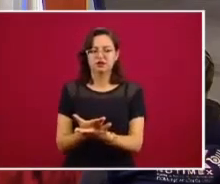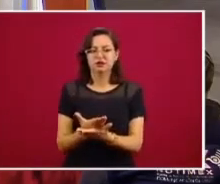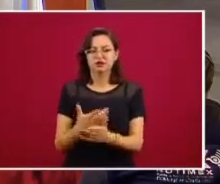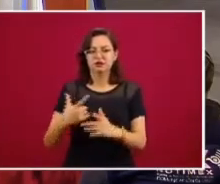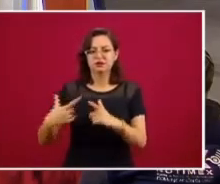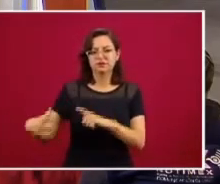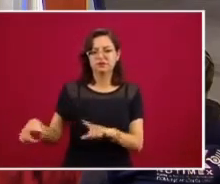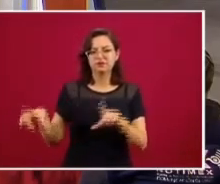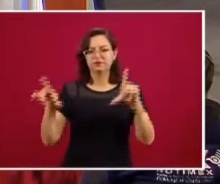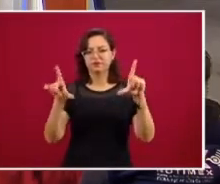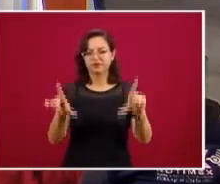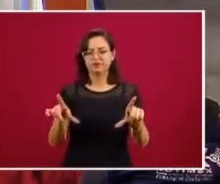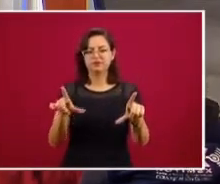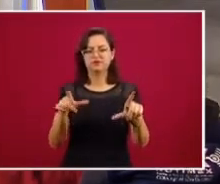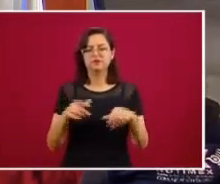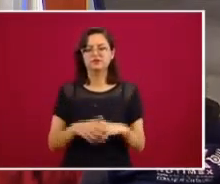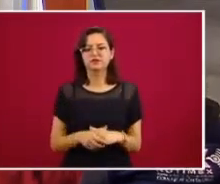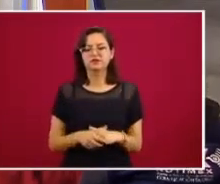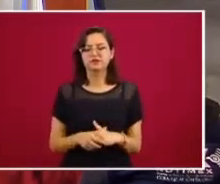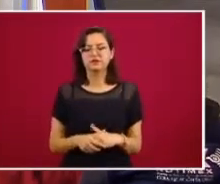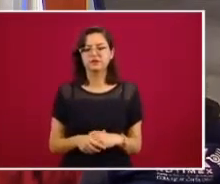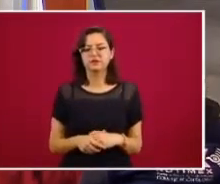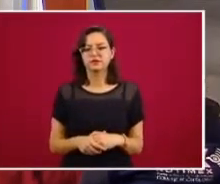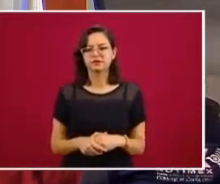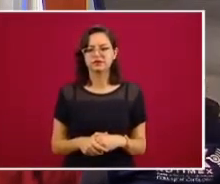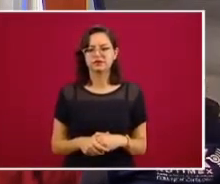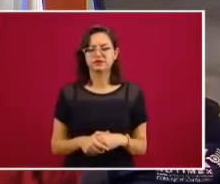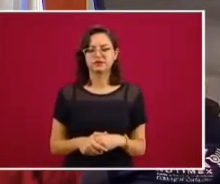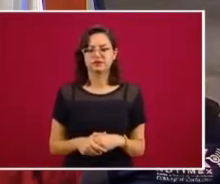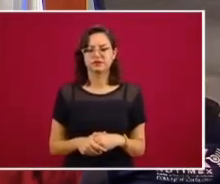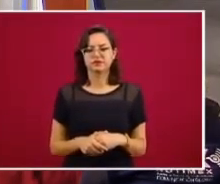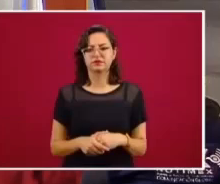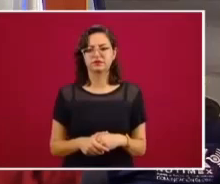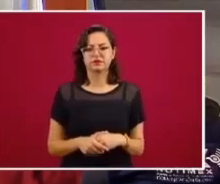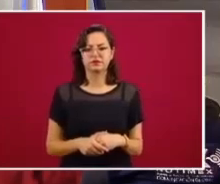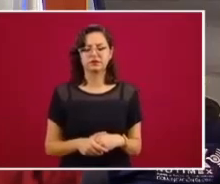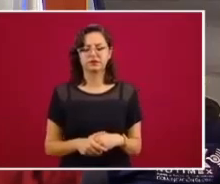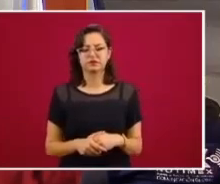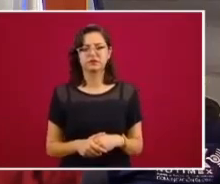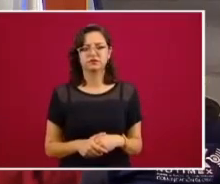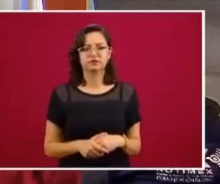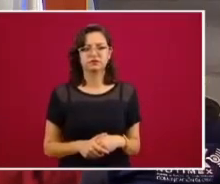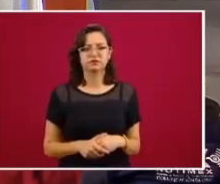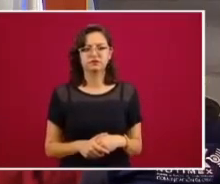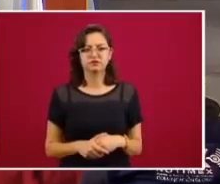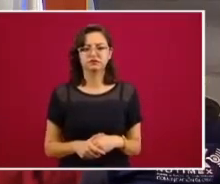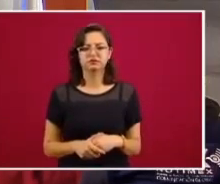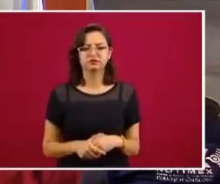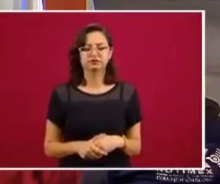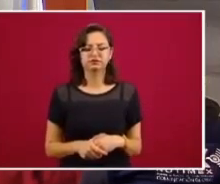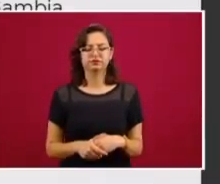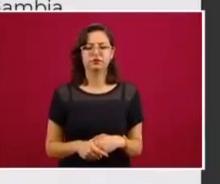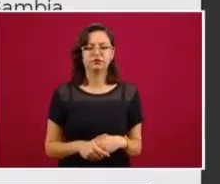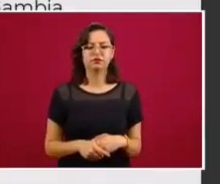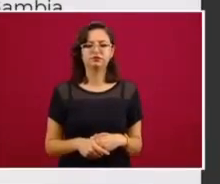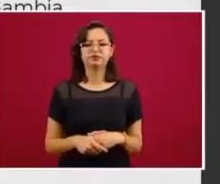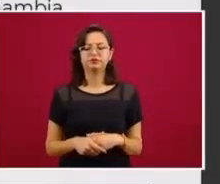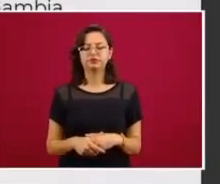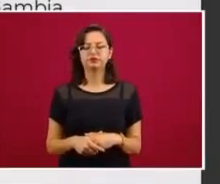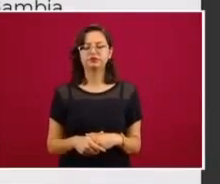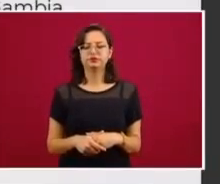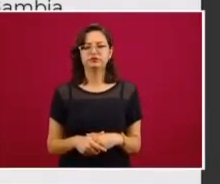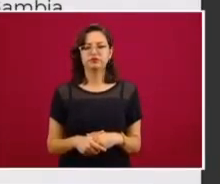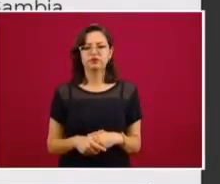Esaquina, ahí está. Y lo que les voy a mostrar, presidente, son los países